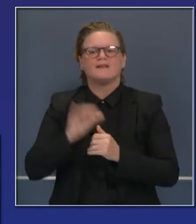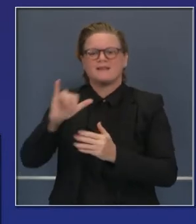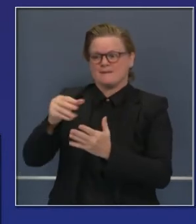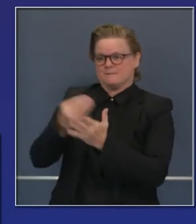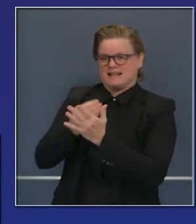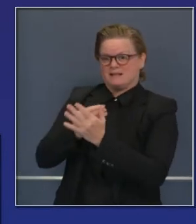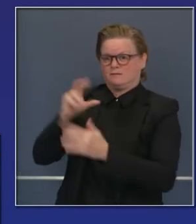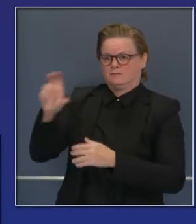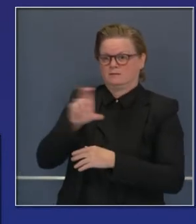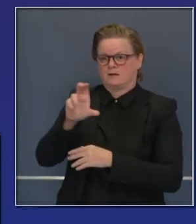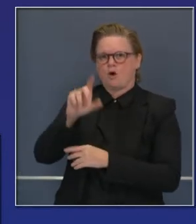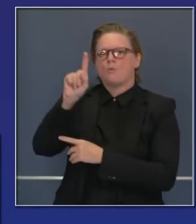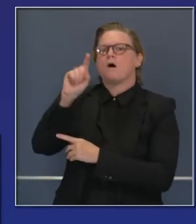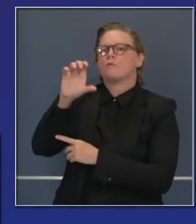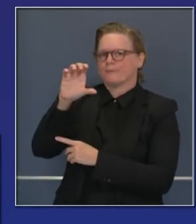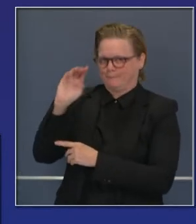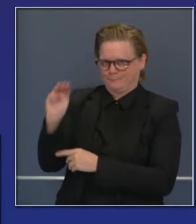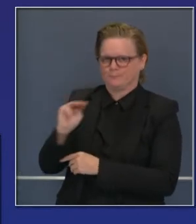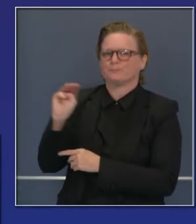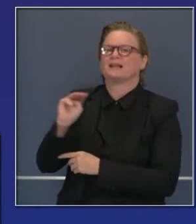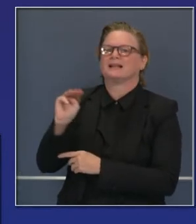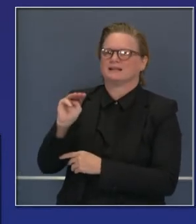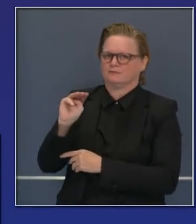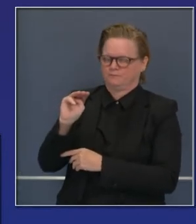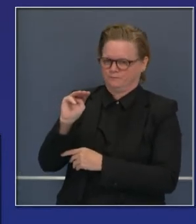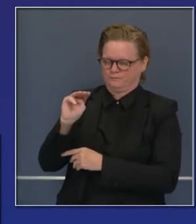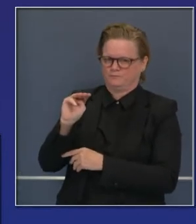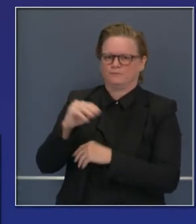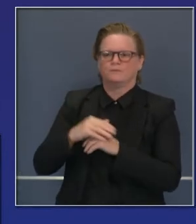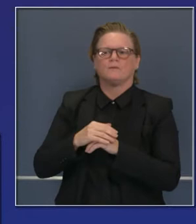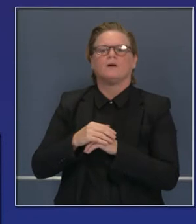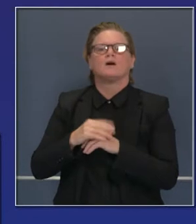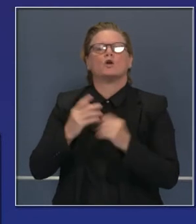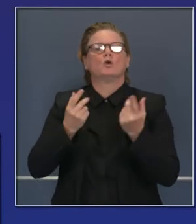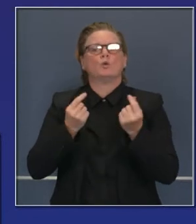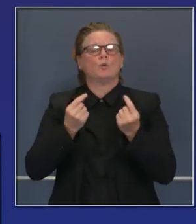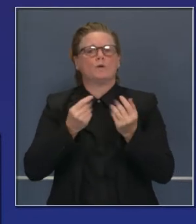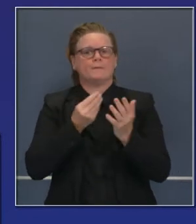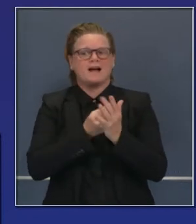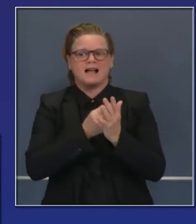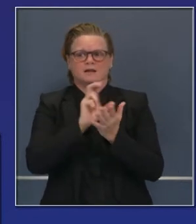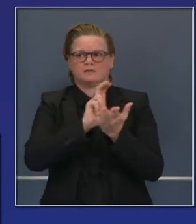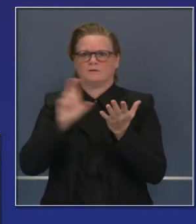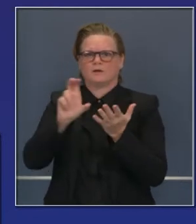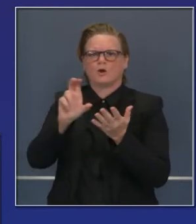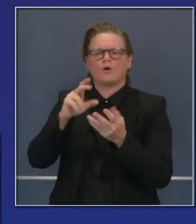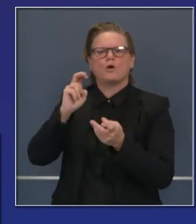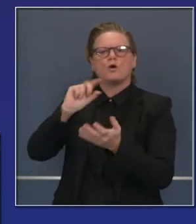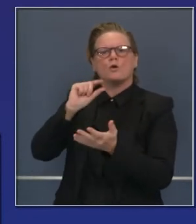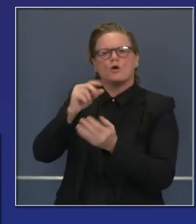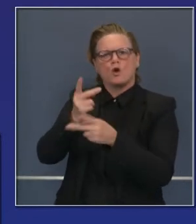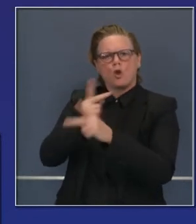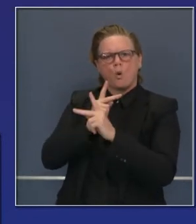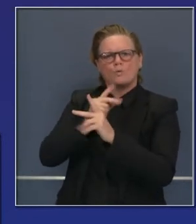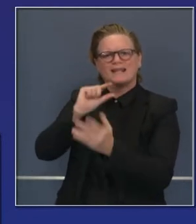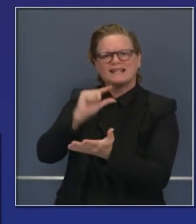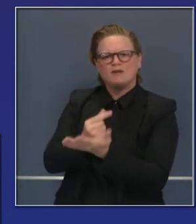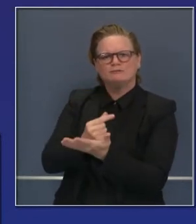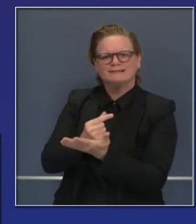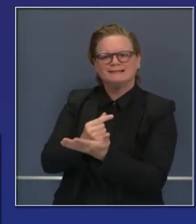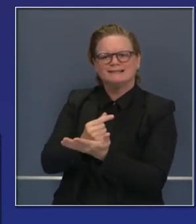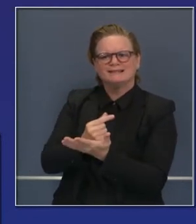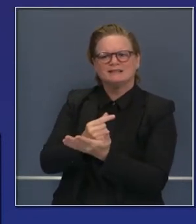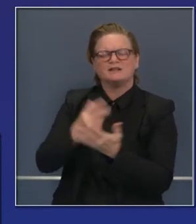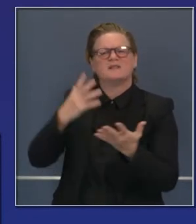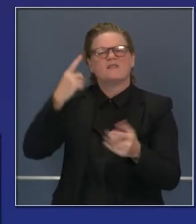que fue espectacular. 100 millones de dólares. Y ya se puede ver lo que han logrado estas garantías de préstamos. 100 millones